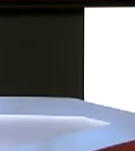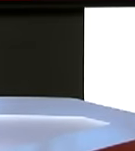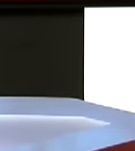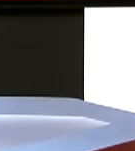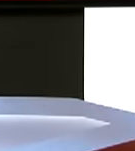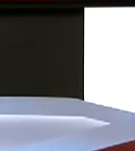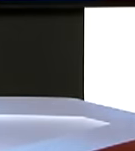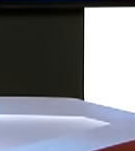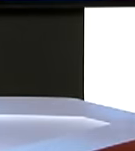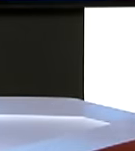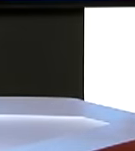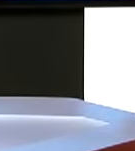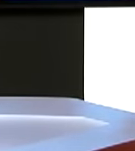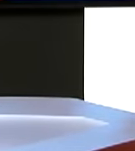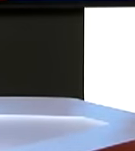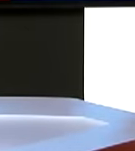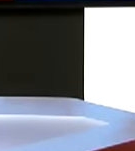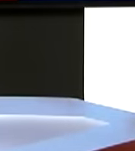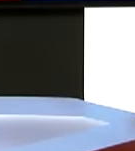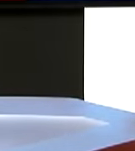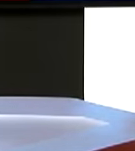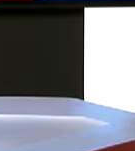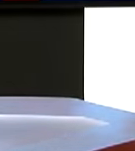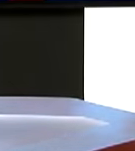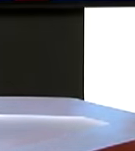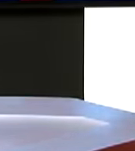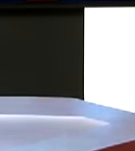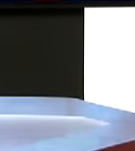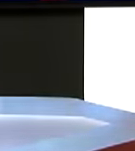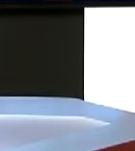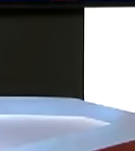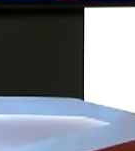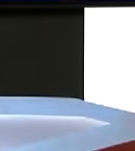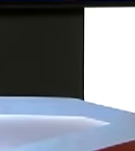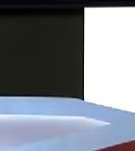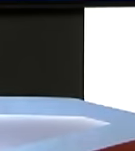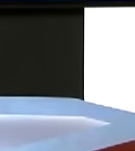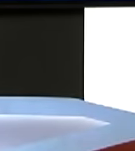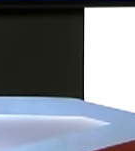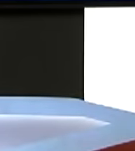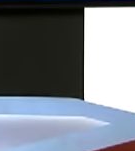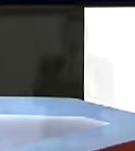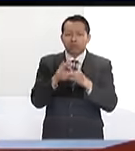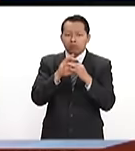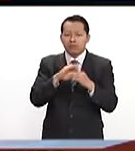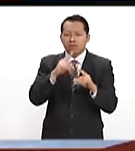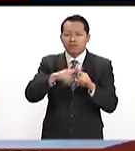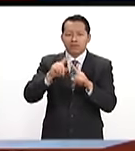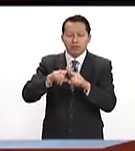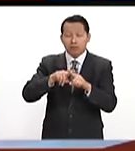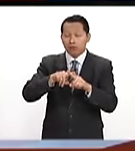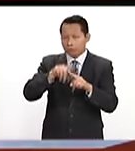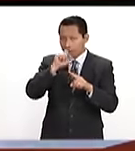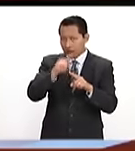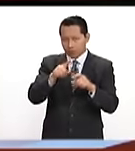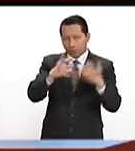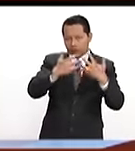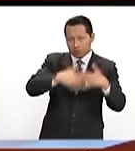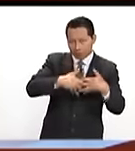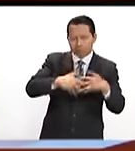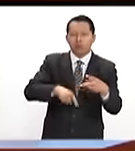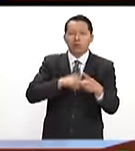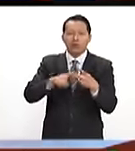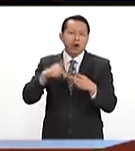partes del mundo. hizo un llamado a la unión nacional entre varios sectores, entre ellos el empresarial, pero también el